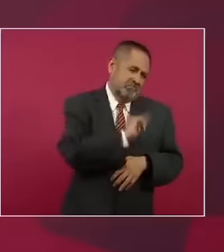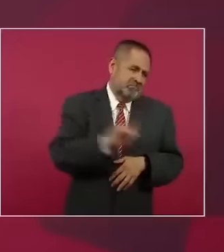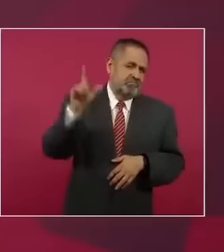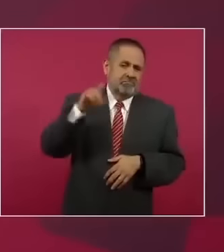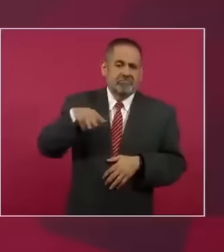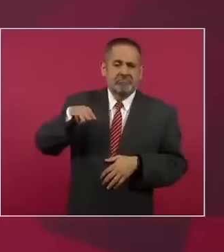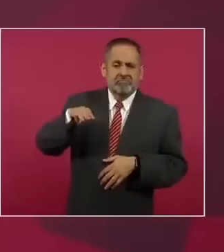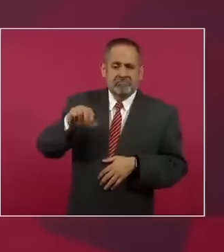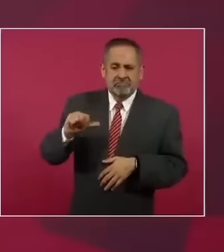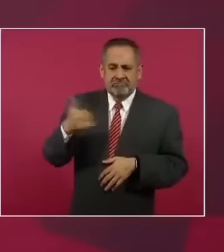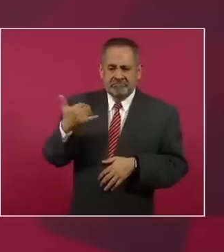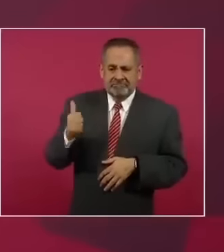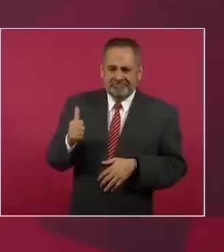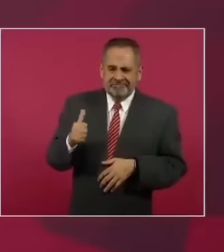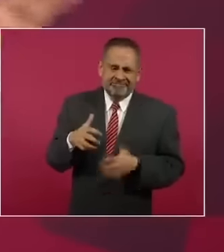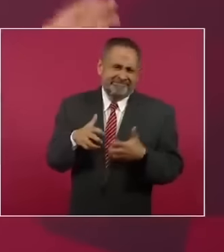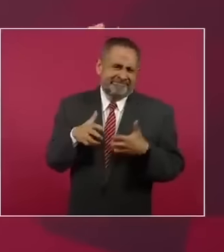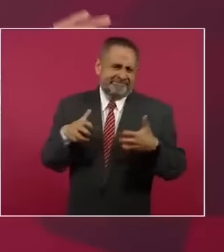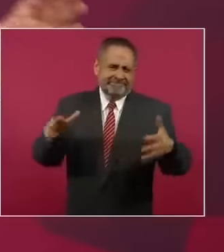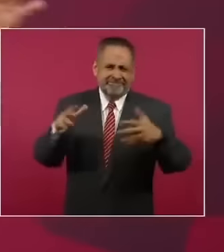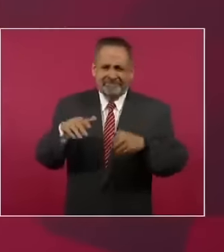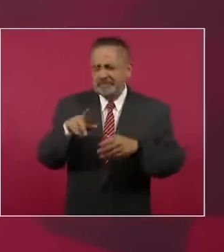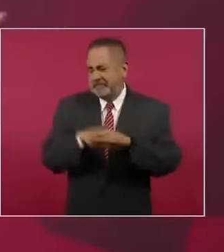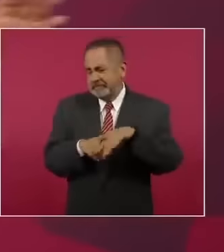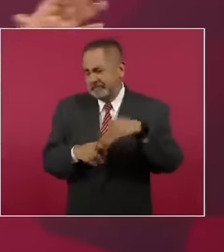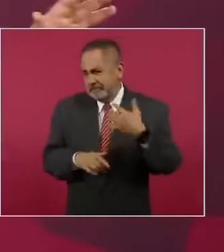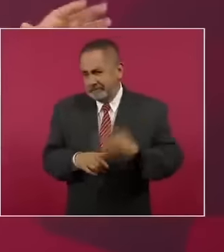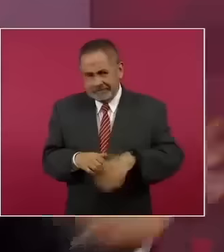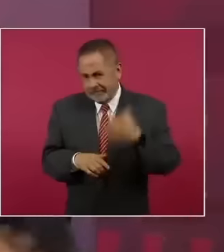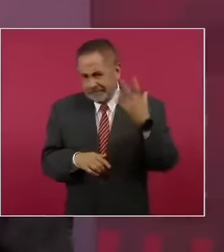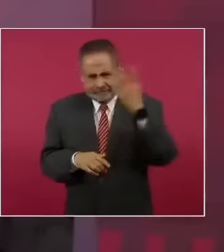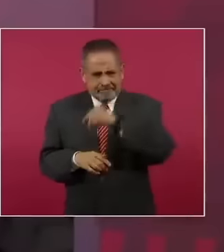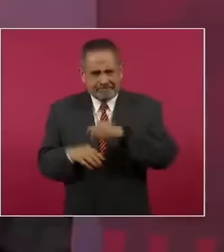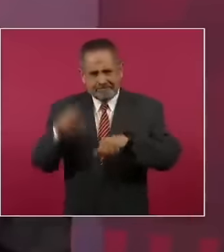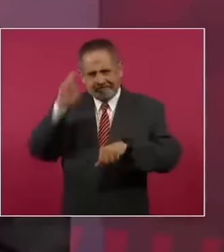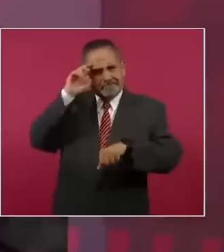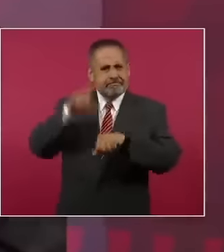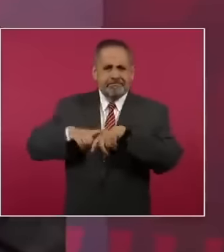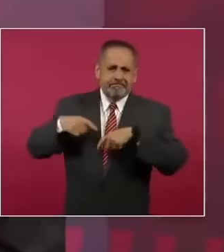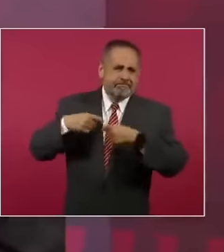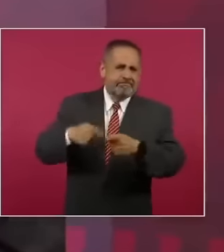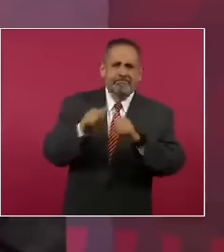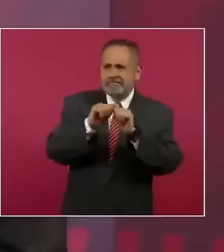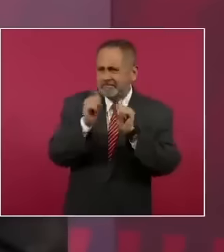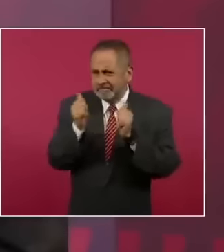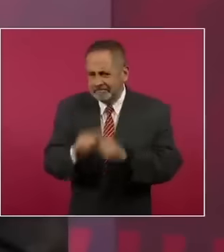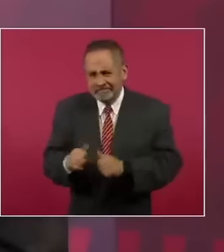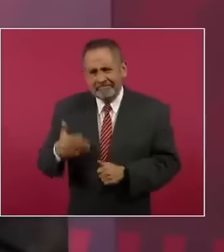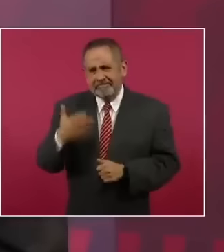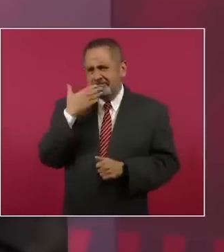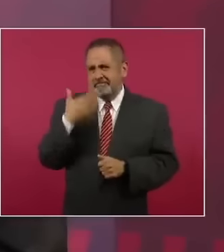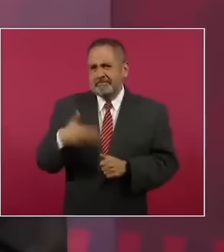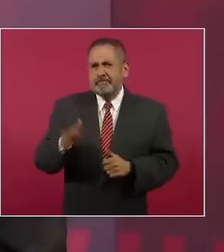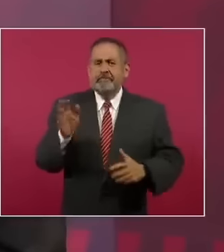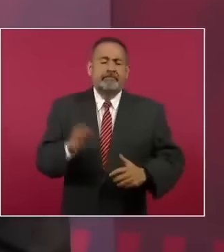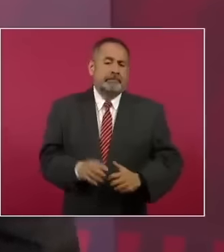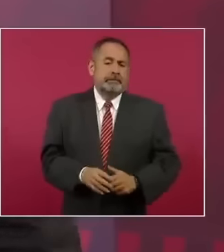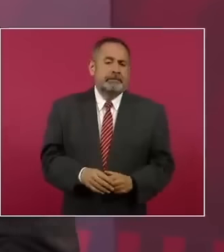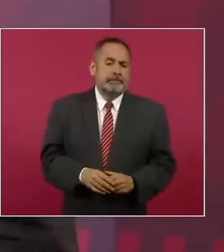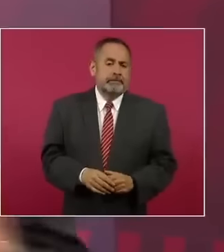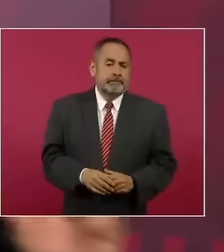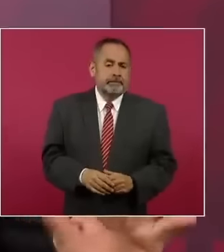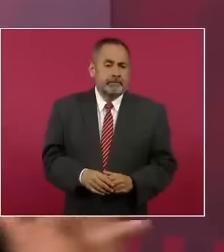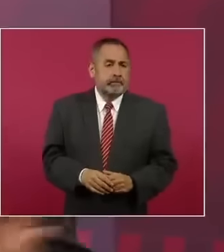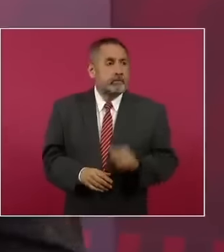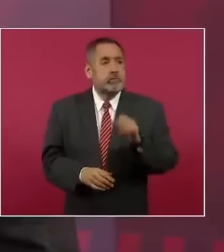que es algo espléndido en lo cultural, en lo artístico. No